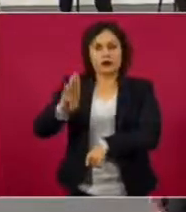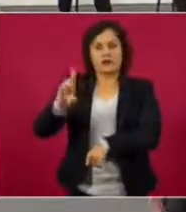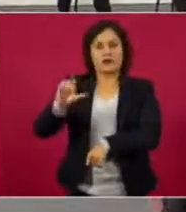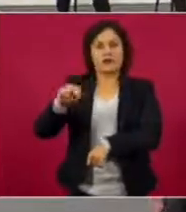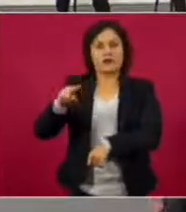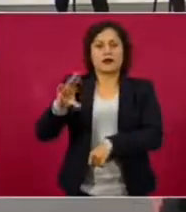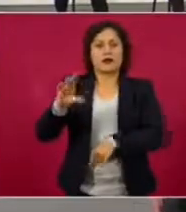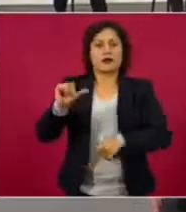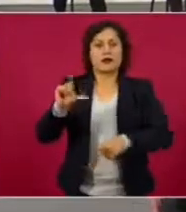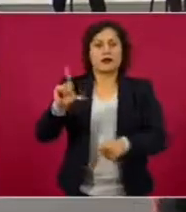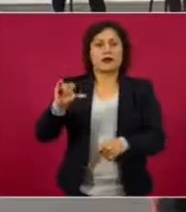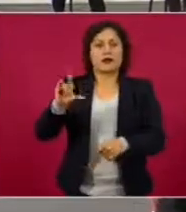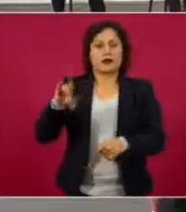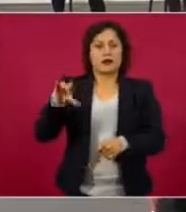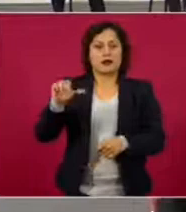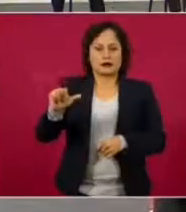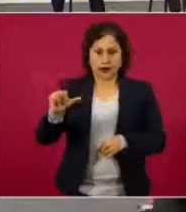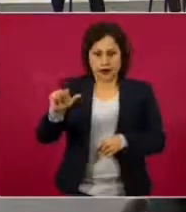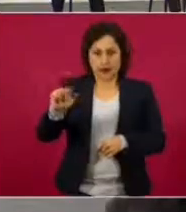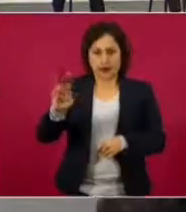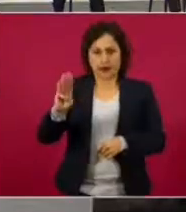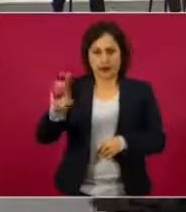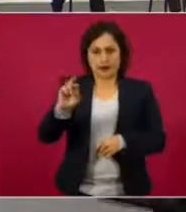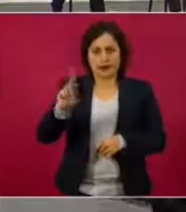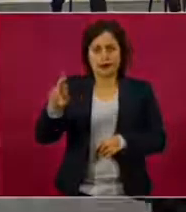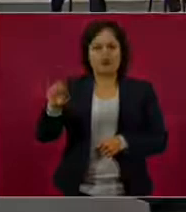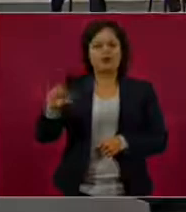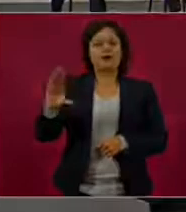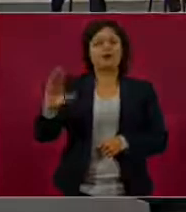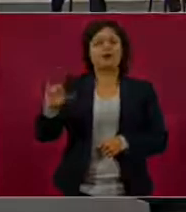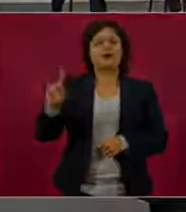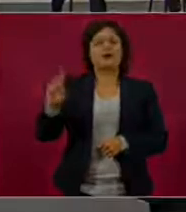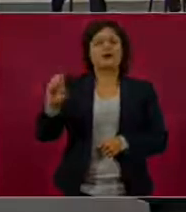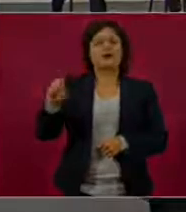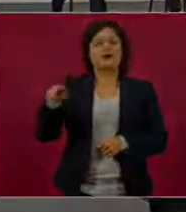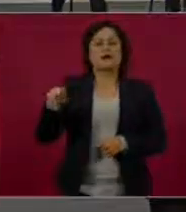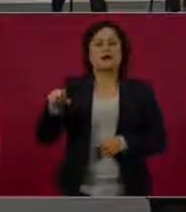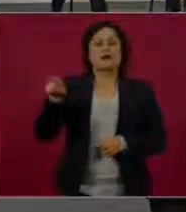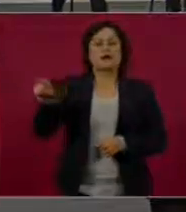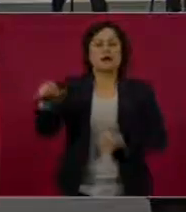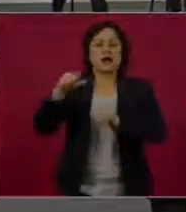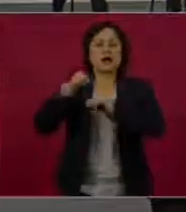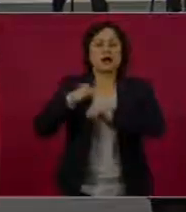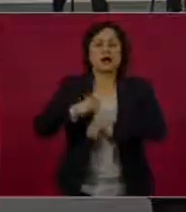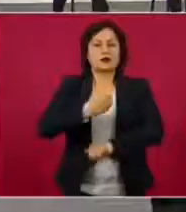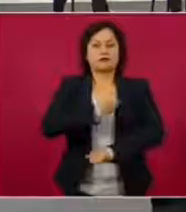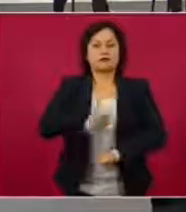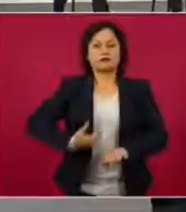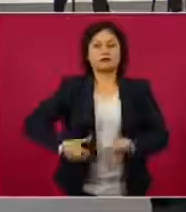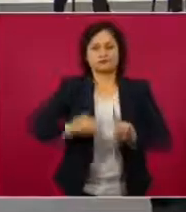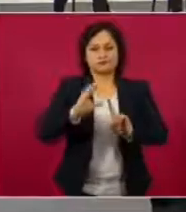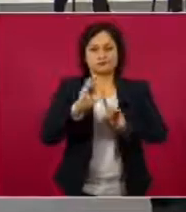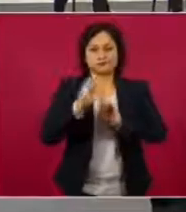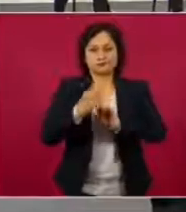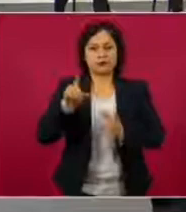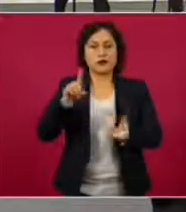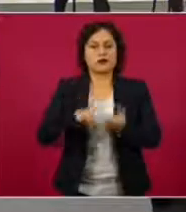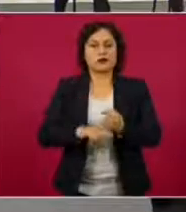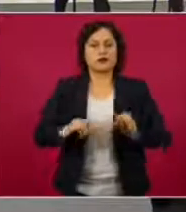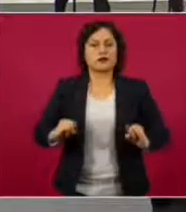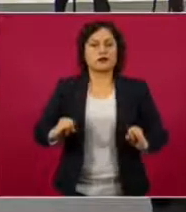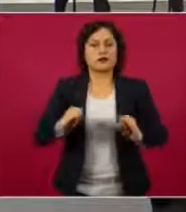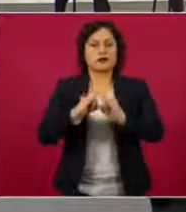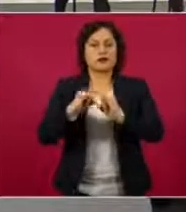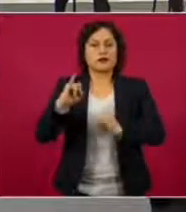Lilla Ibarra Cadena, comisionada presidenta del Instituto Nacional de